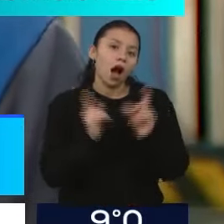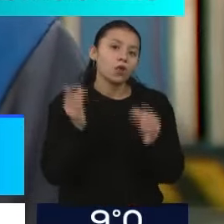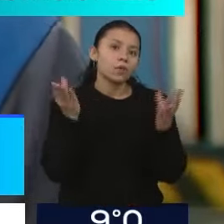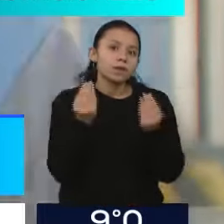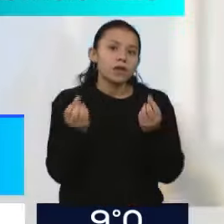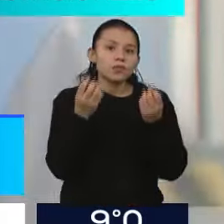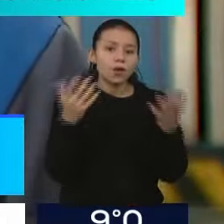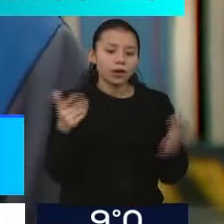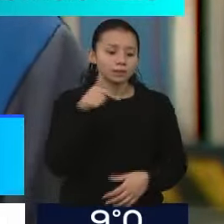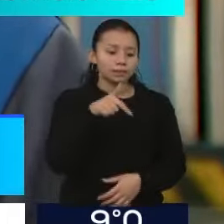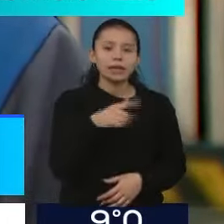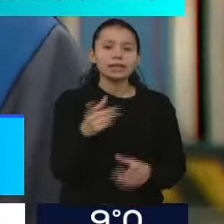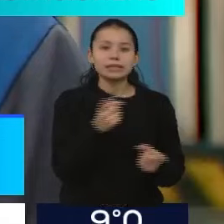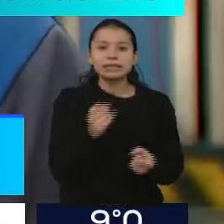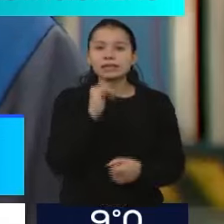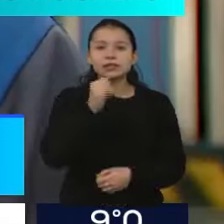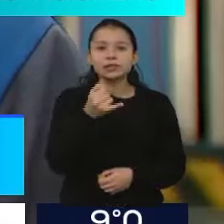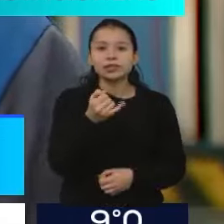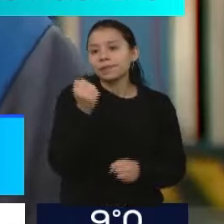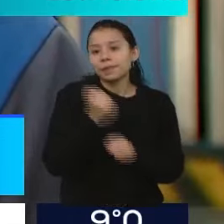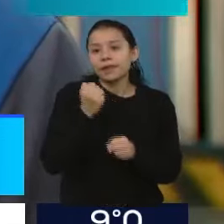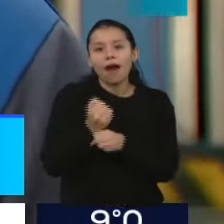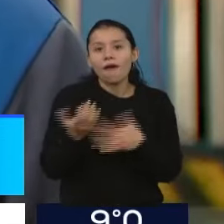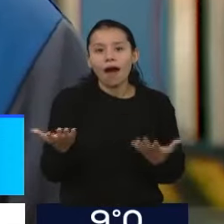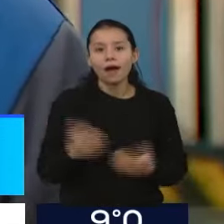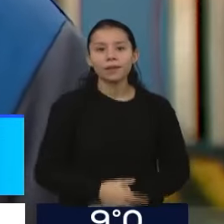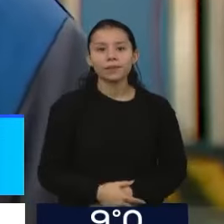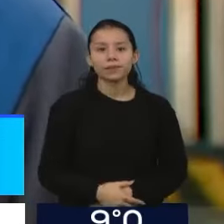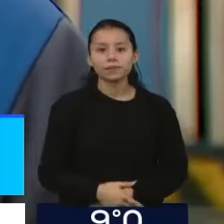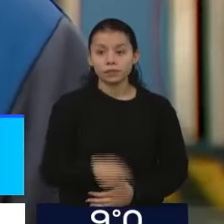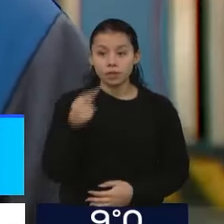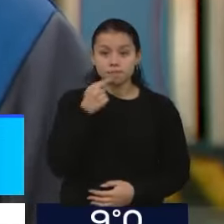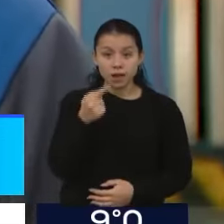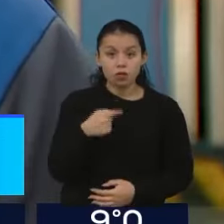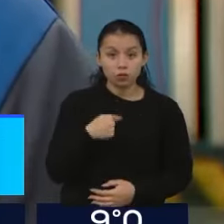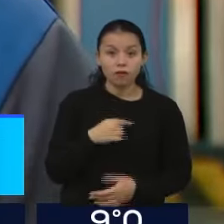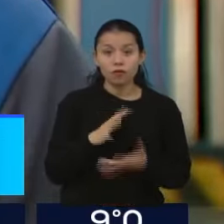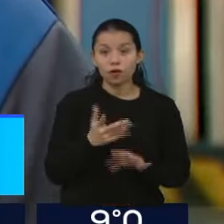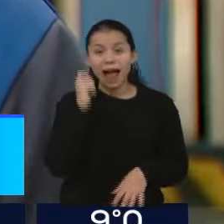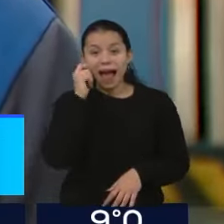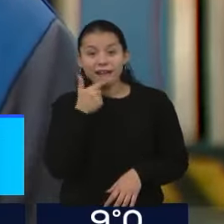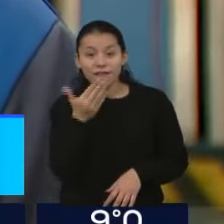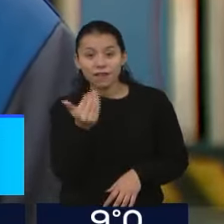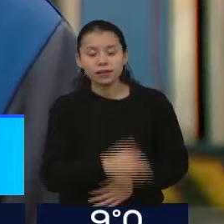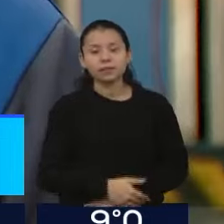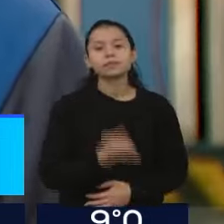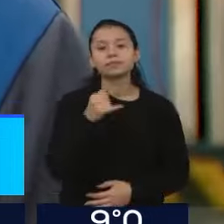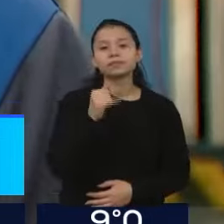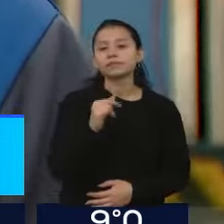trabaja con el GNC. ¿Les preguntan si puede llegar a faltar? Sí, sí, todos los días nos preguntan, por lo que se está comentando